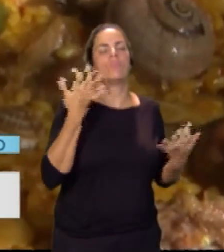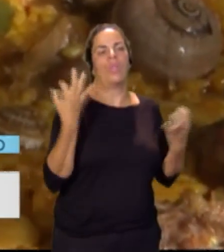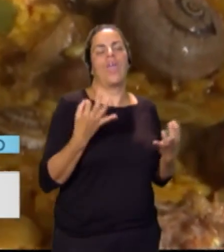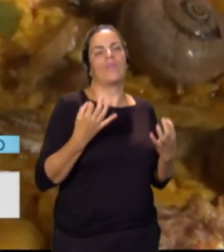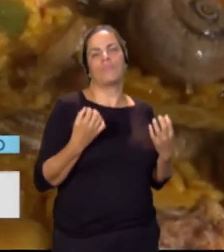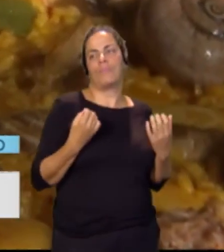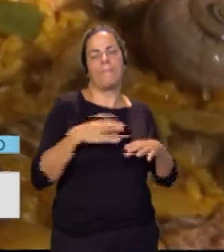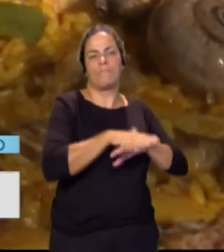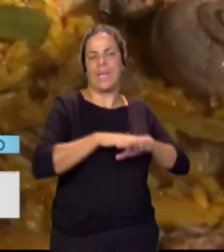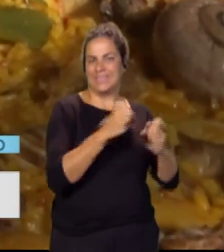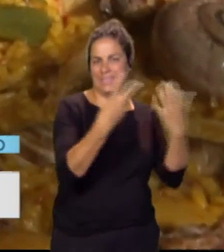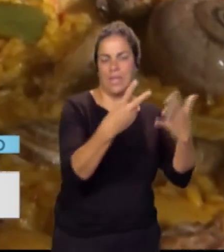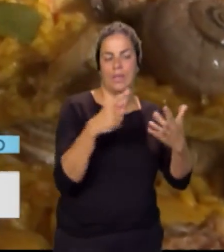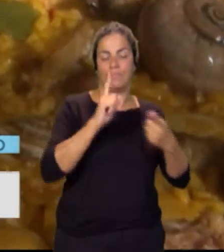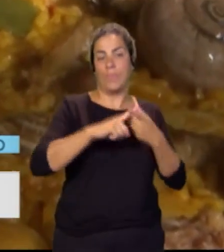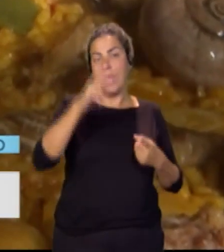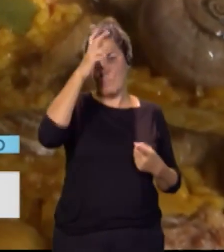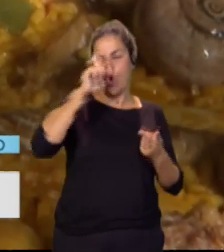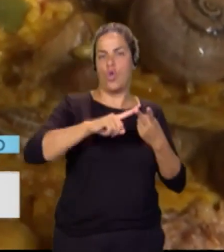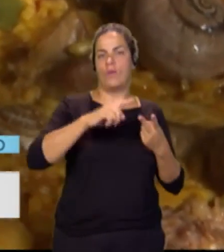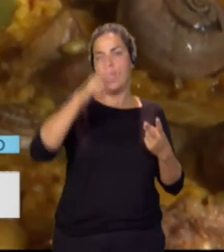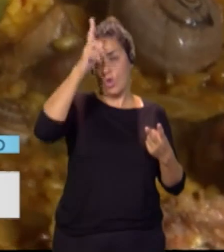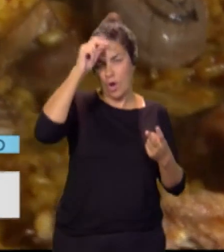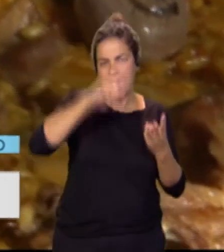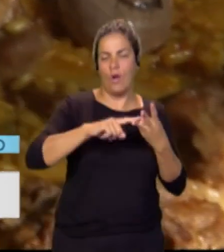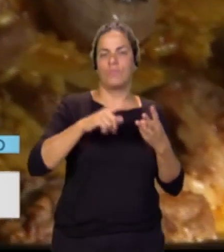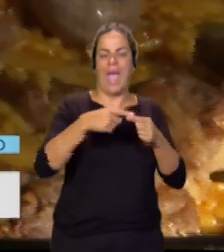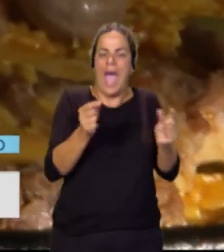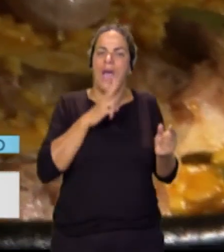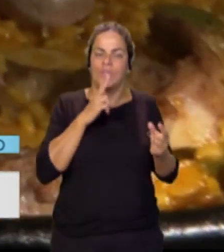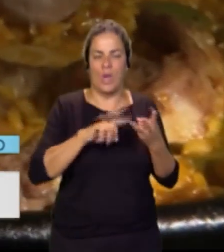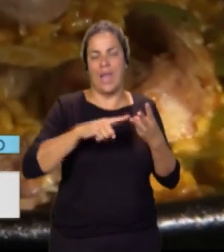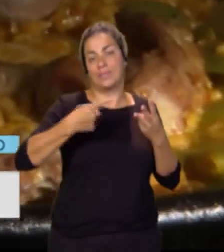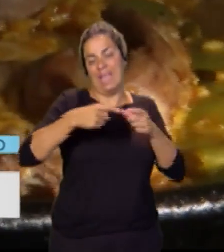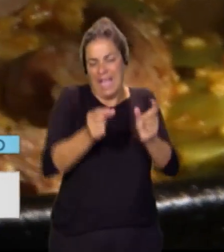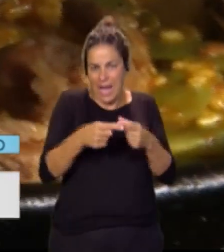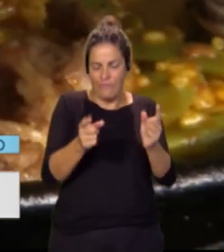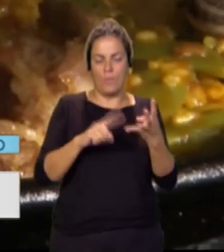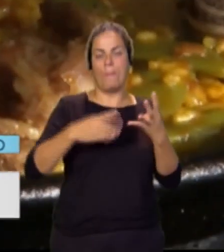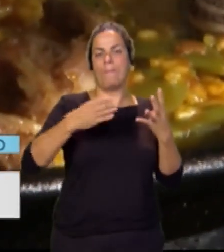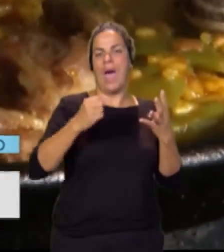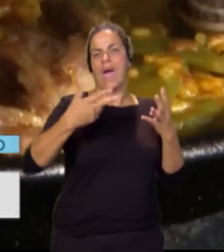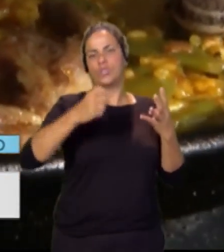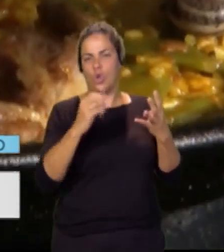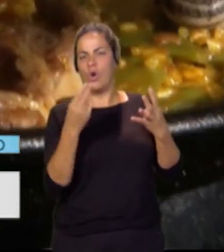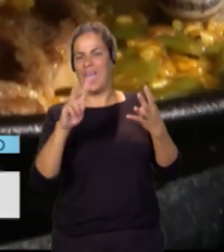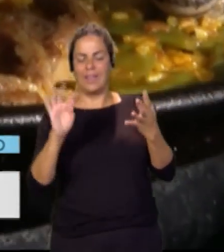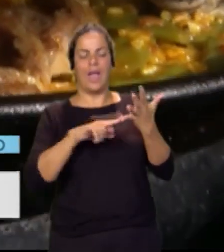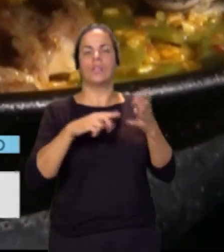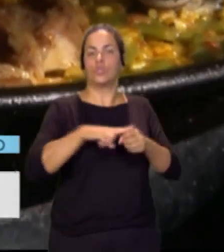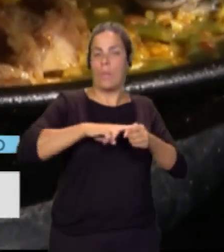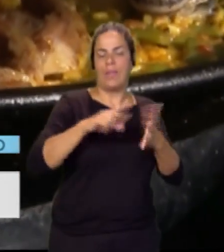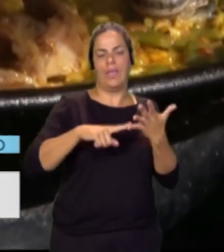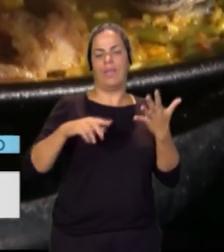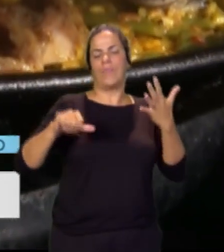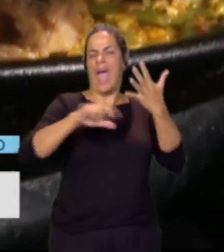siete fundamentos, que es el pollo, el conejo, las habichuelas, el garrafo, la bachoqueta, el tomate, el aceite, y luego de ahí, pues distintas familias, no hay una sola paella